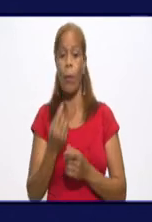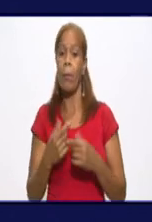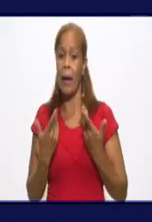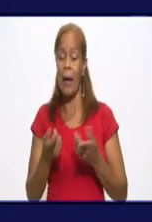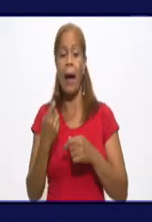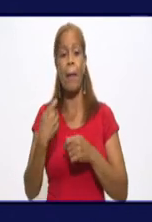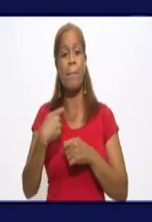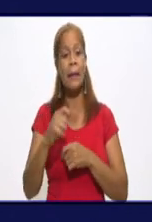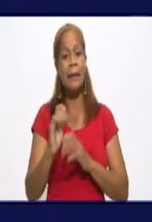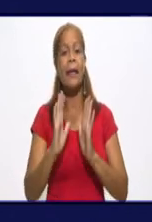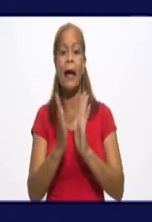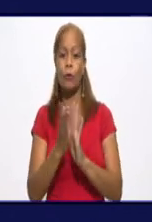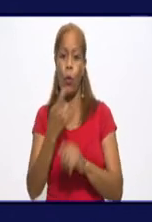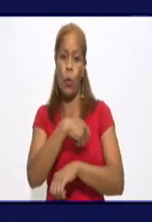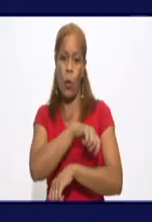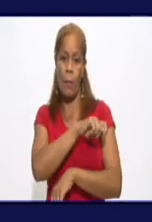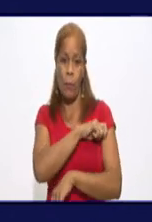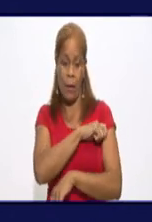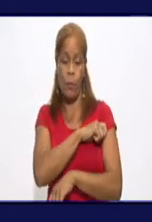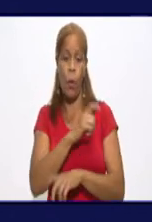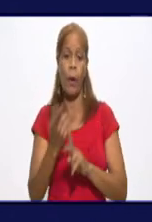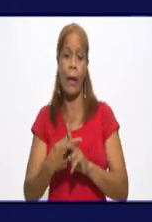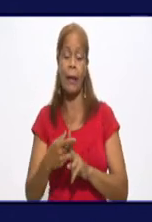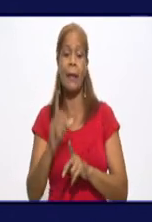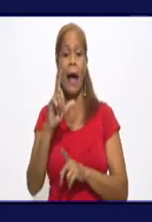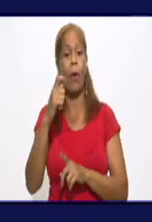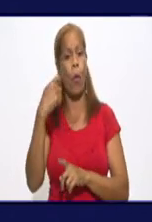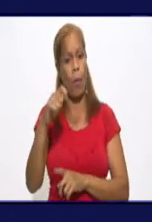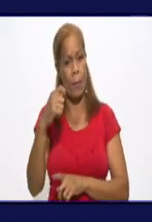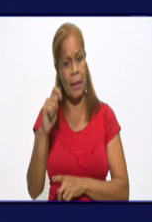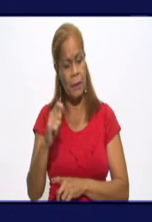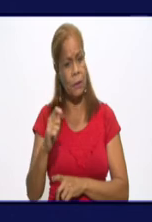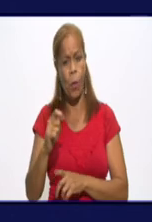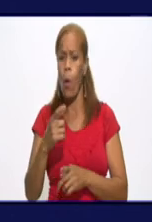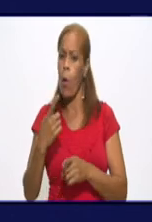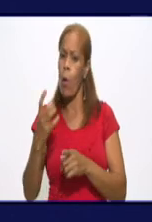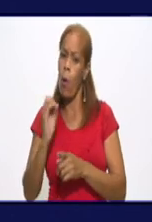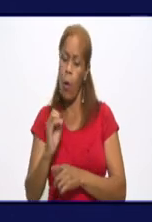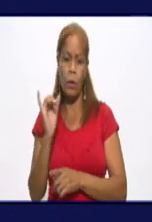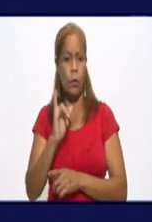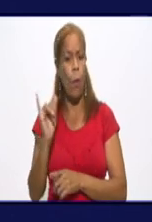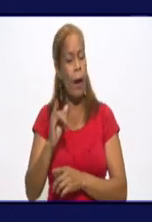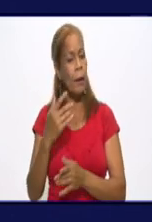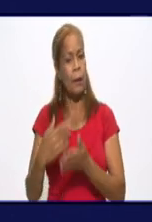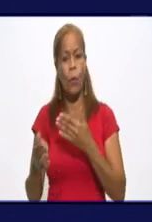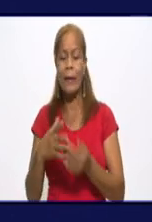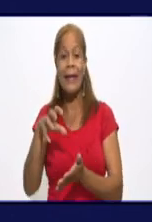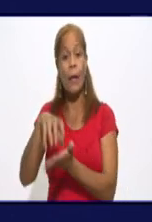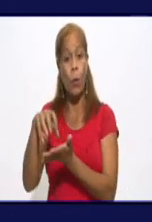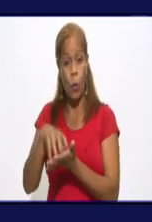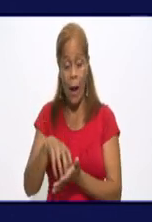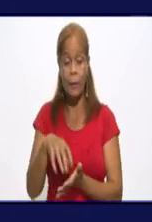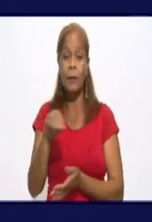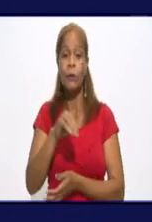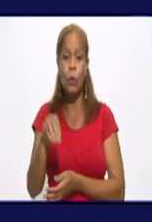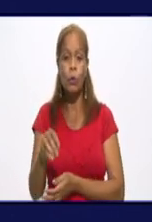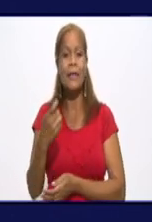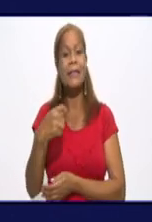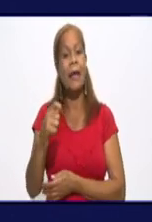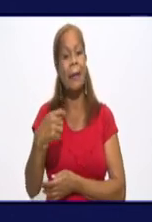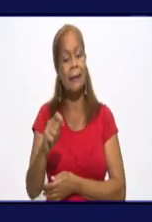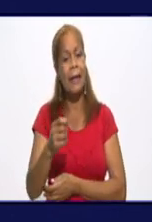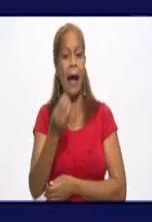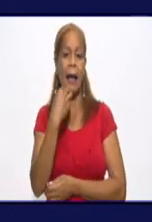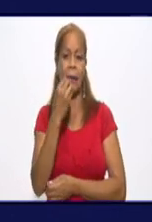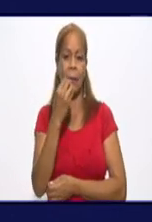venderle a nuestro pueblo en la red comercial de las cadenas o en otros sistemas de los que están establecidos, incluyendo lo que se